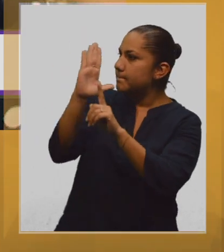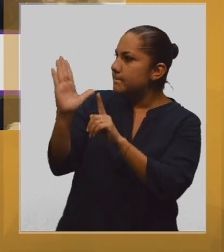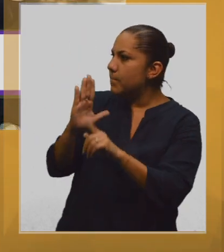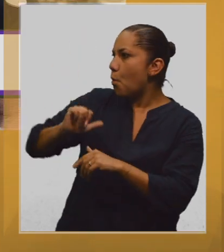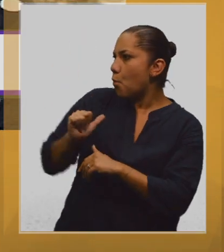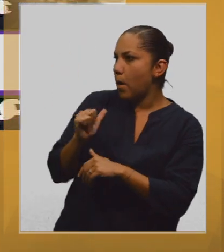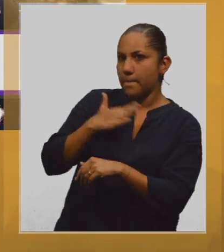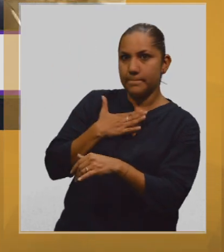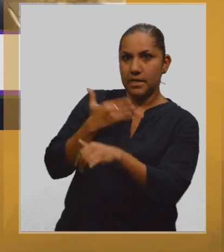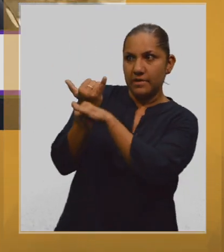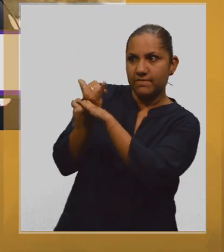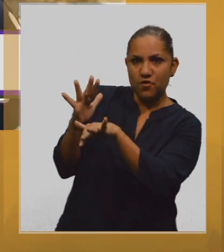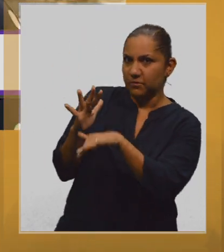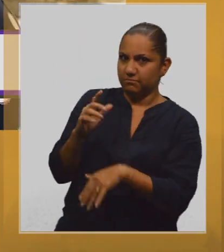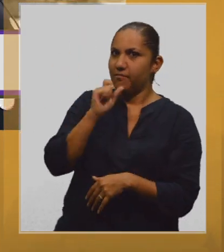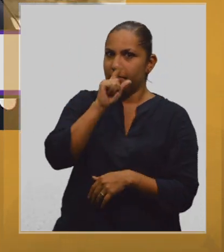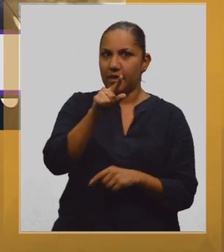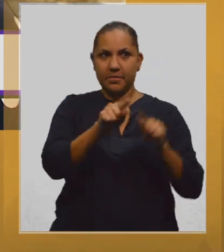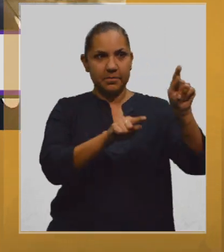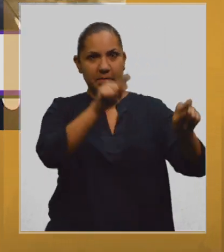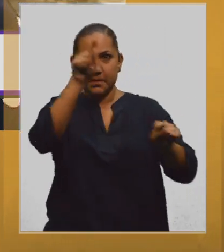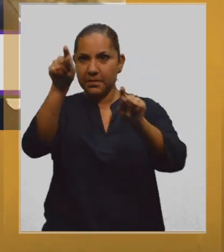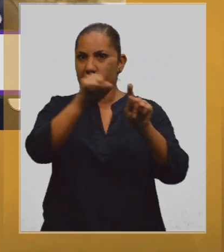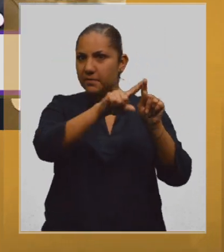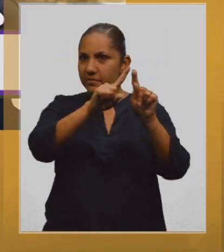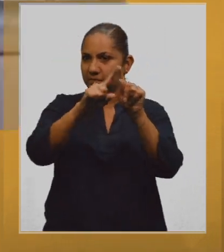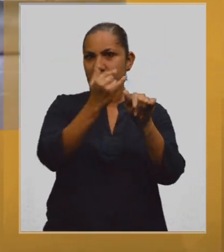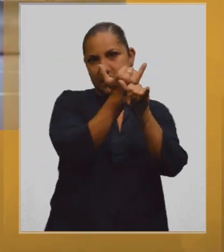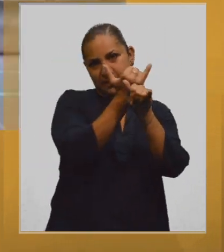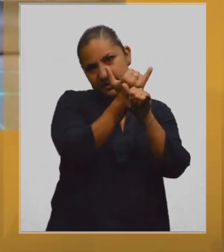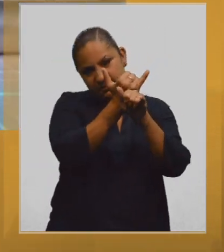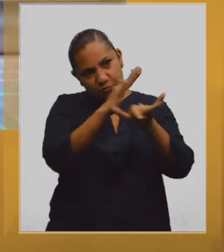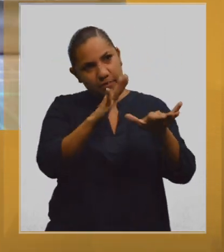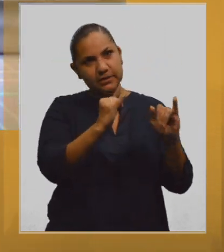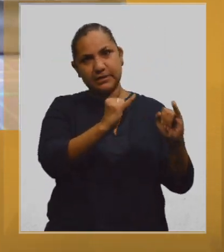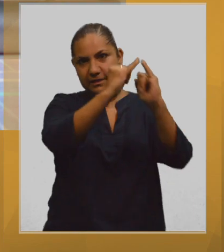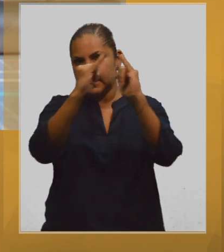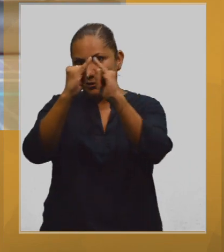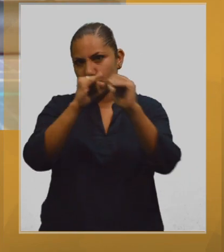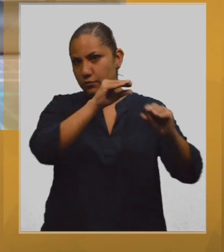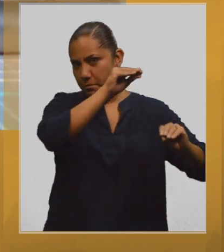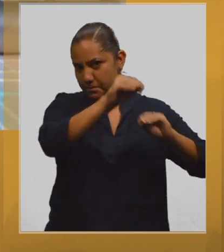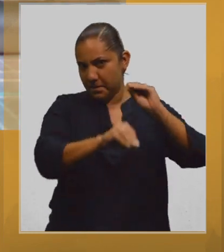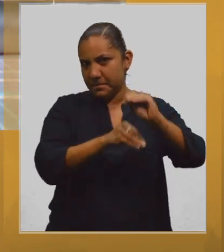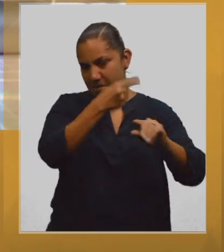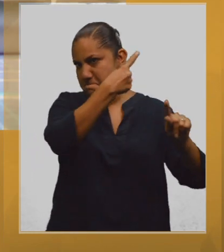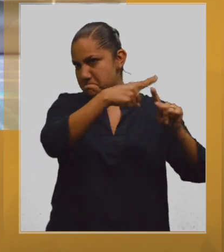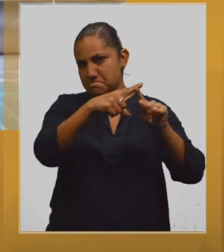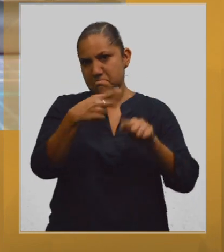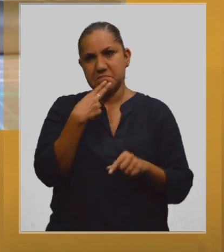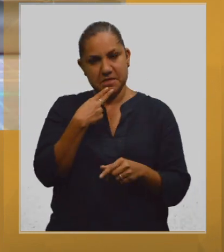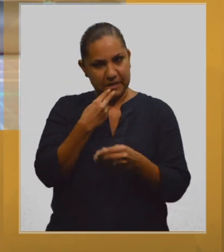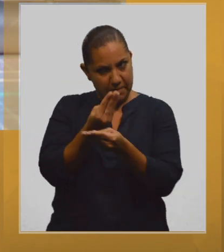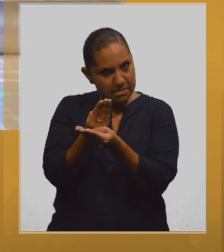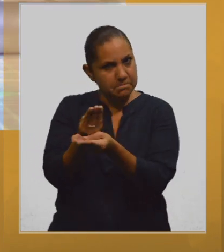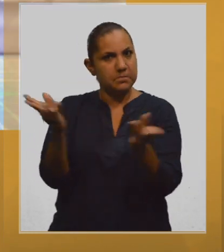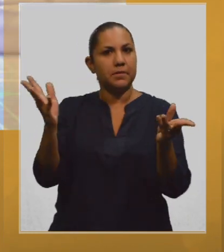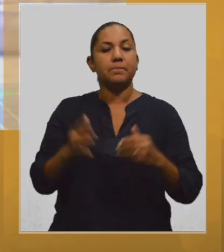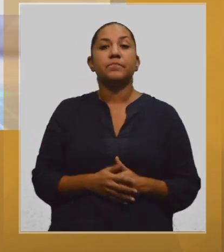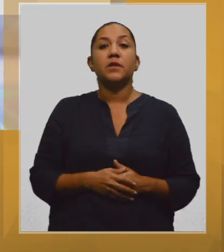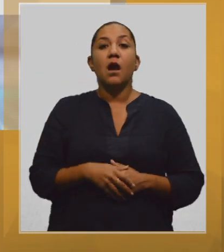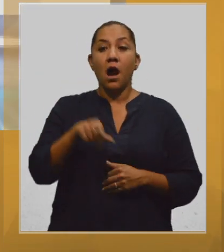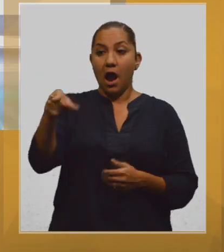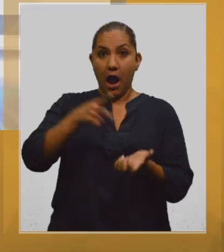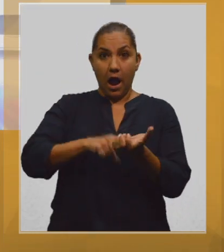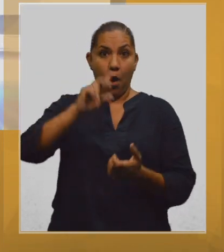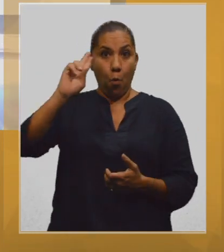los que cada una de las dependencias ha ido generando. La renovación y actualización constante del repositorio universitario de